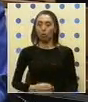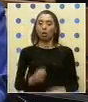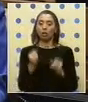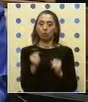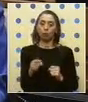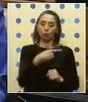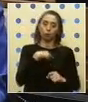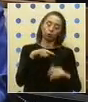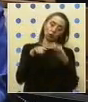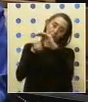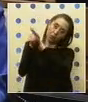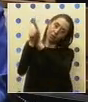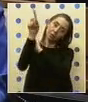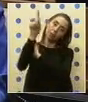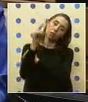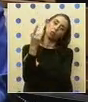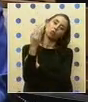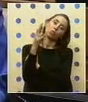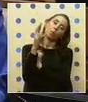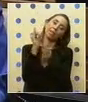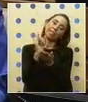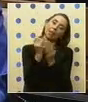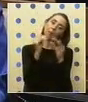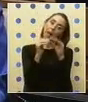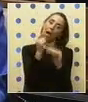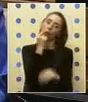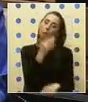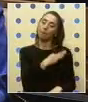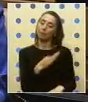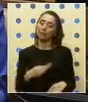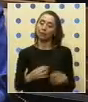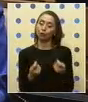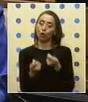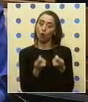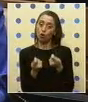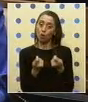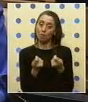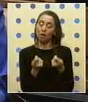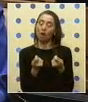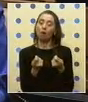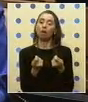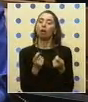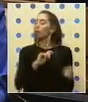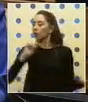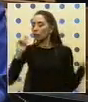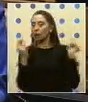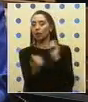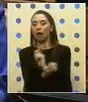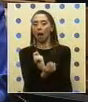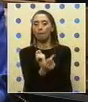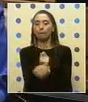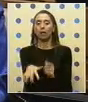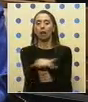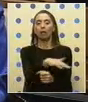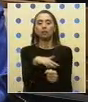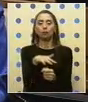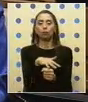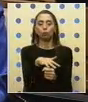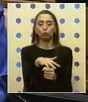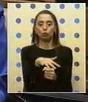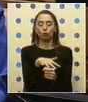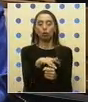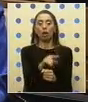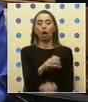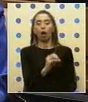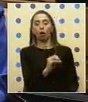intervenir ante la Superintendencia del Banco y el Ministro de Economía para que realmente se revierta esta situación en que